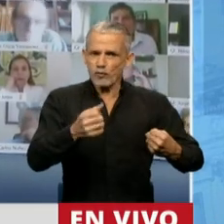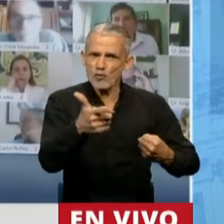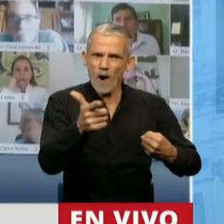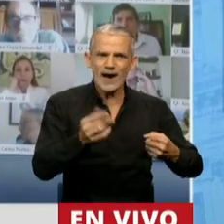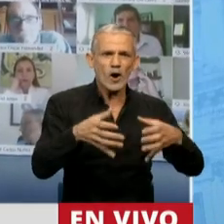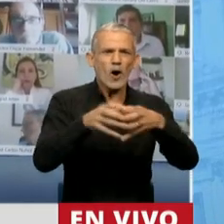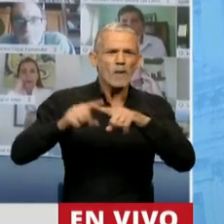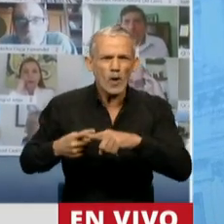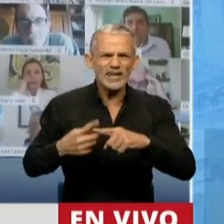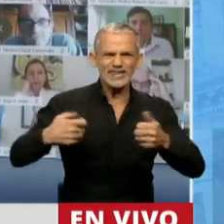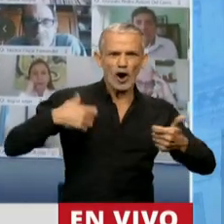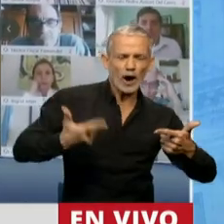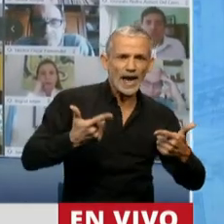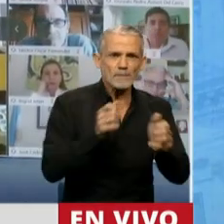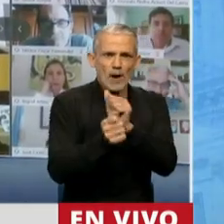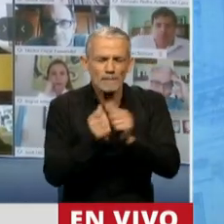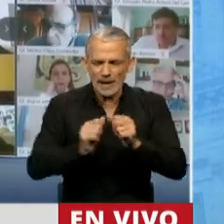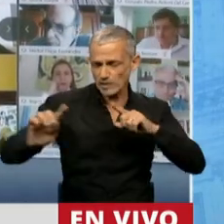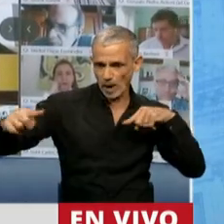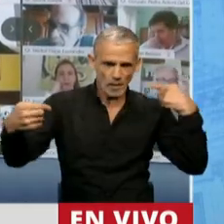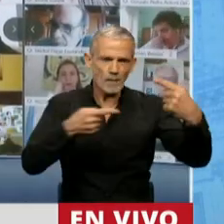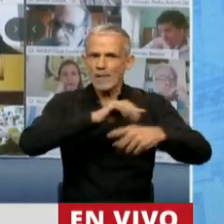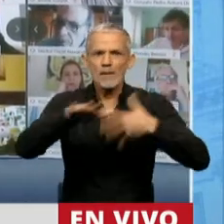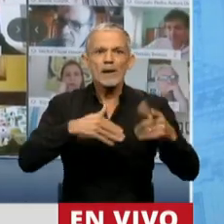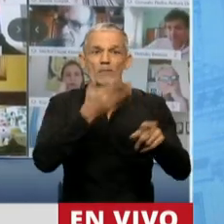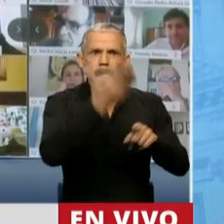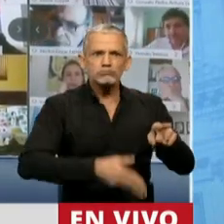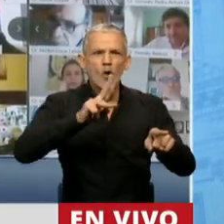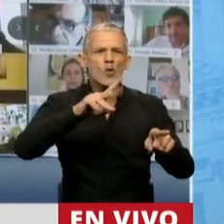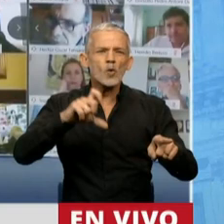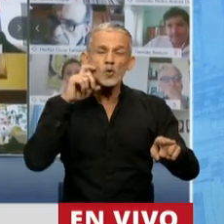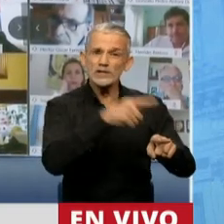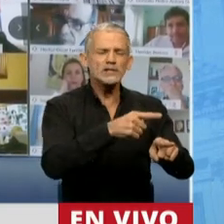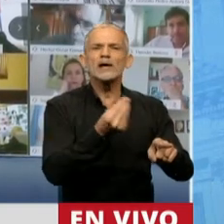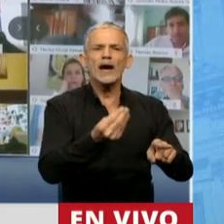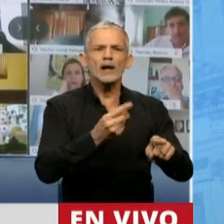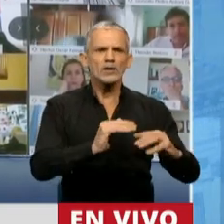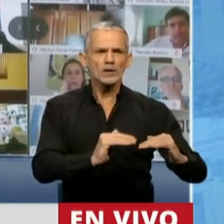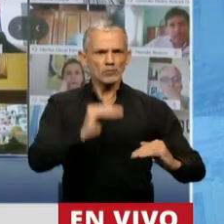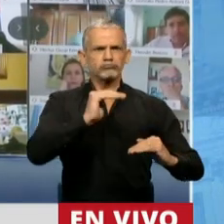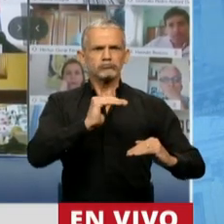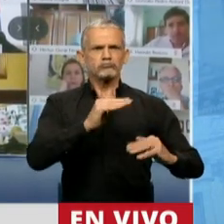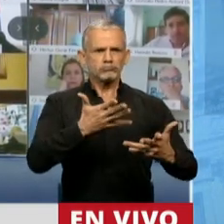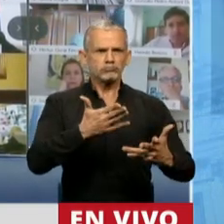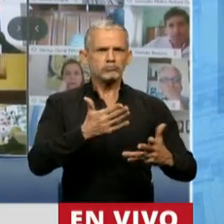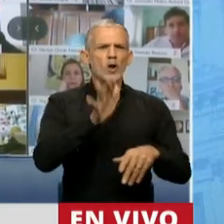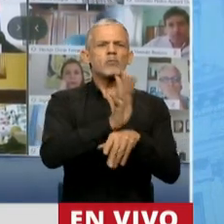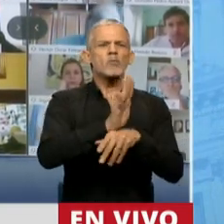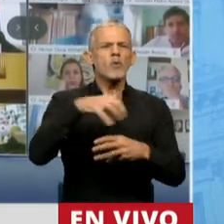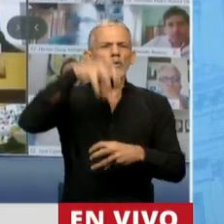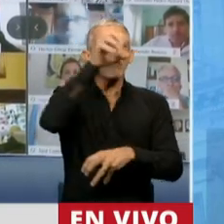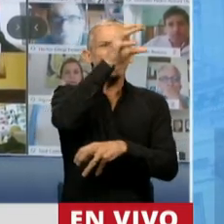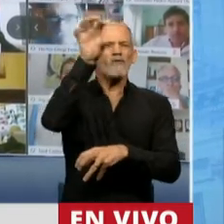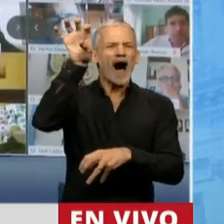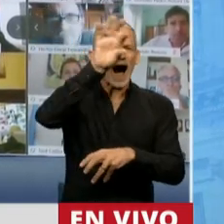política, gremial, empresaria, José Ignacio Rucci se erige como un faro que